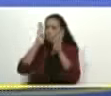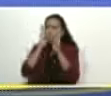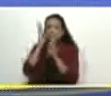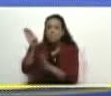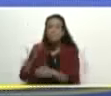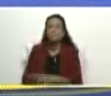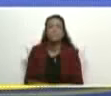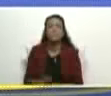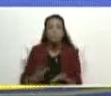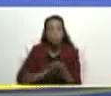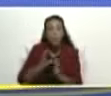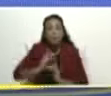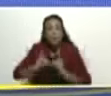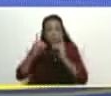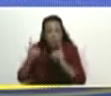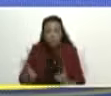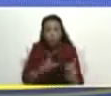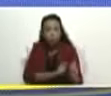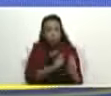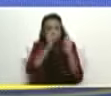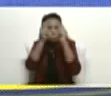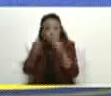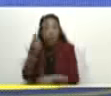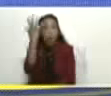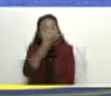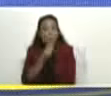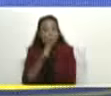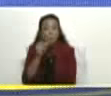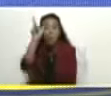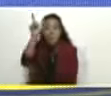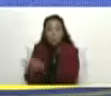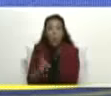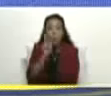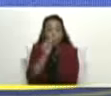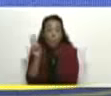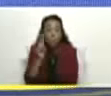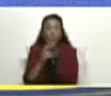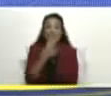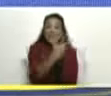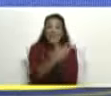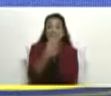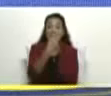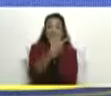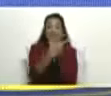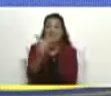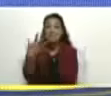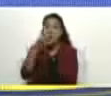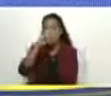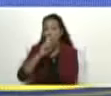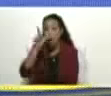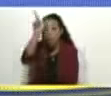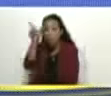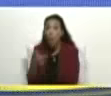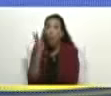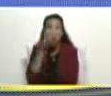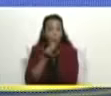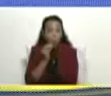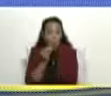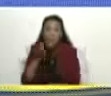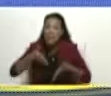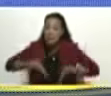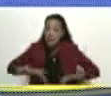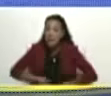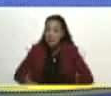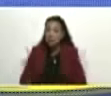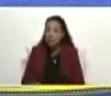he decidido designar a un joven venezolano de 35 años nacido,